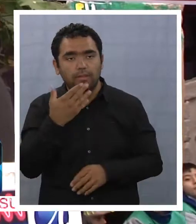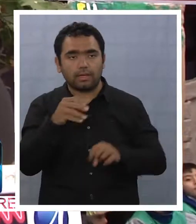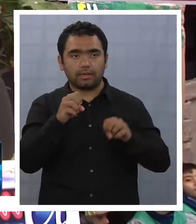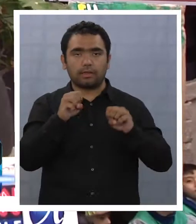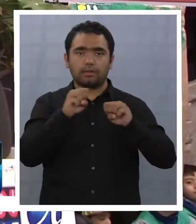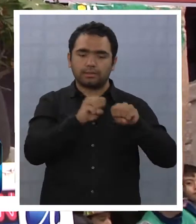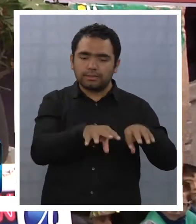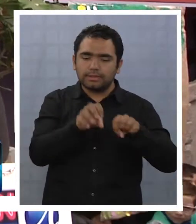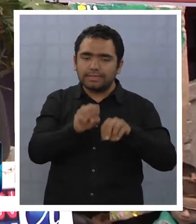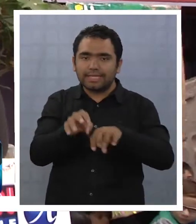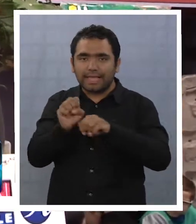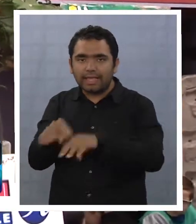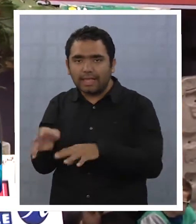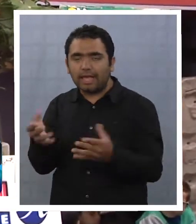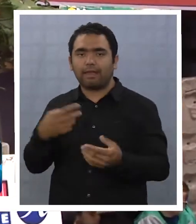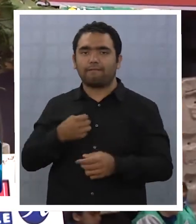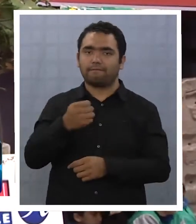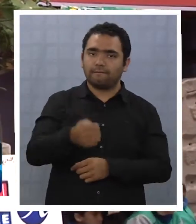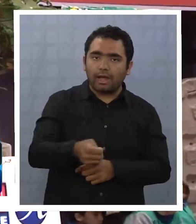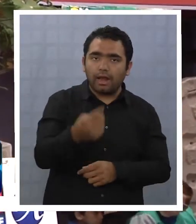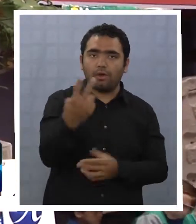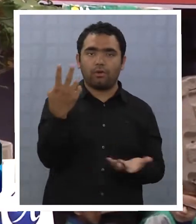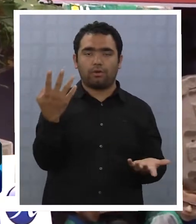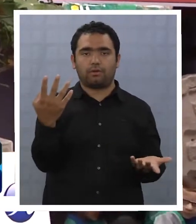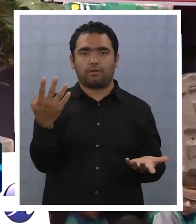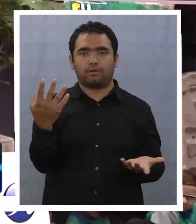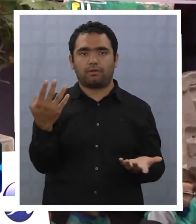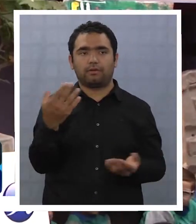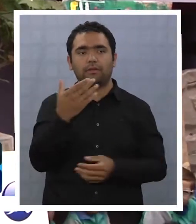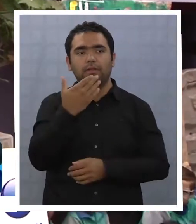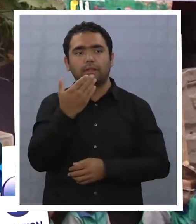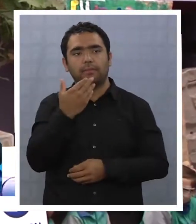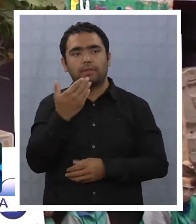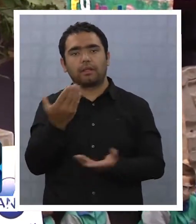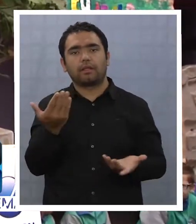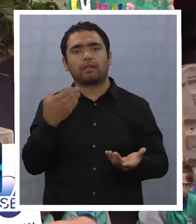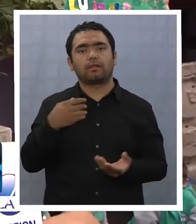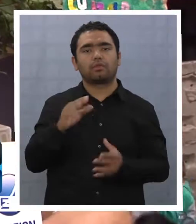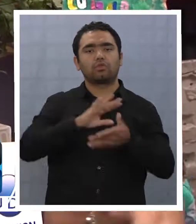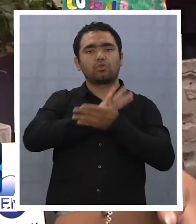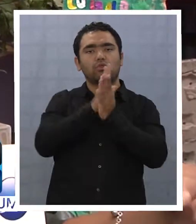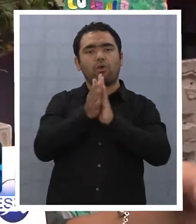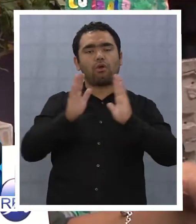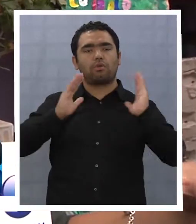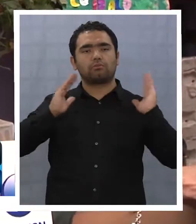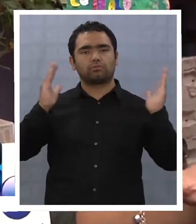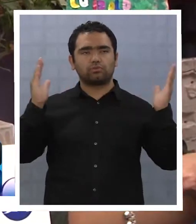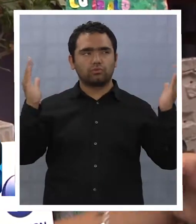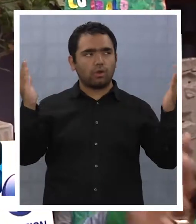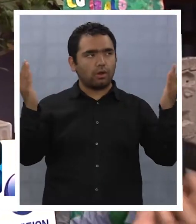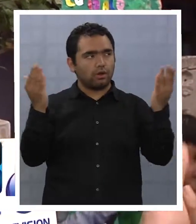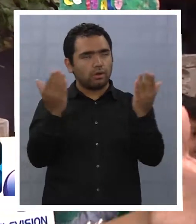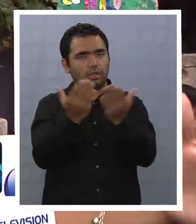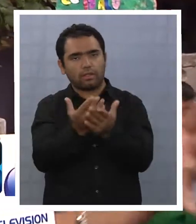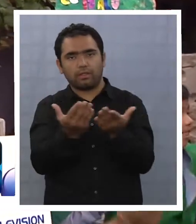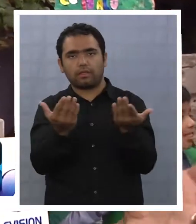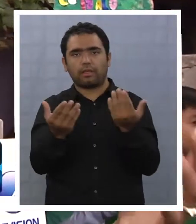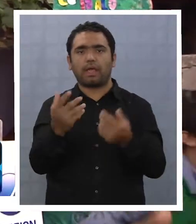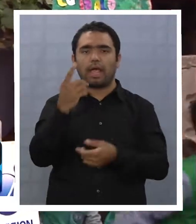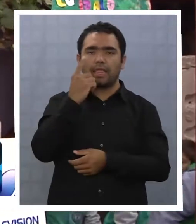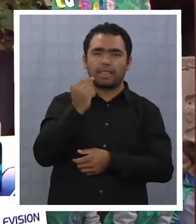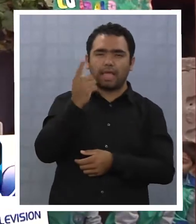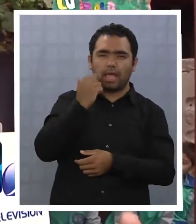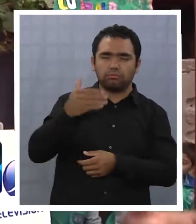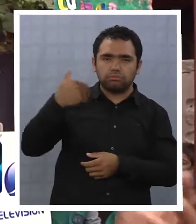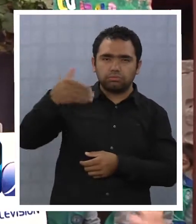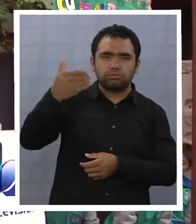enseñar ya valores y obviamente todo lo que nos rodea en nuestro día a